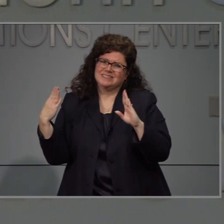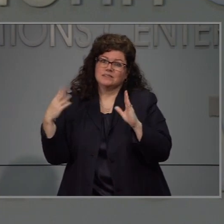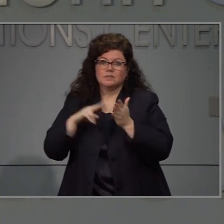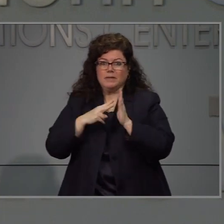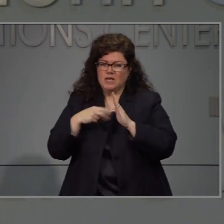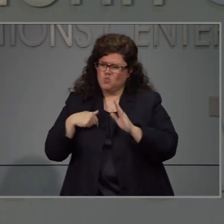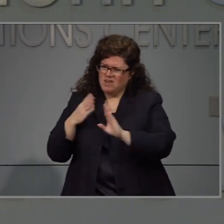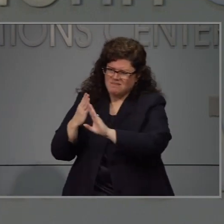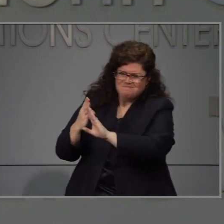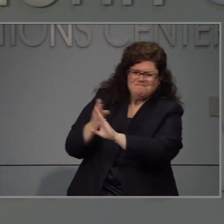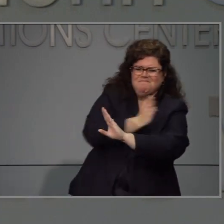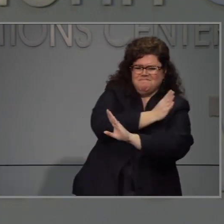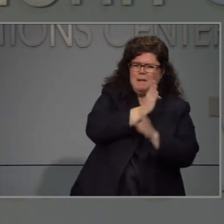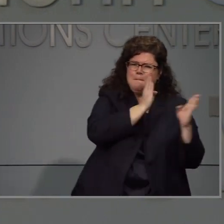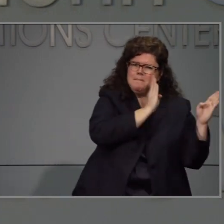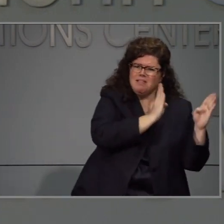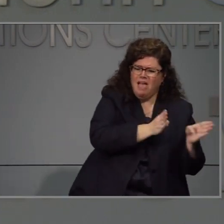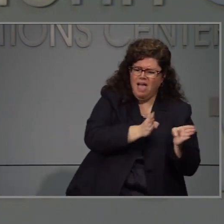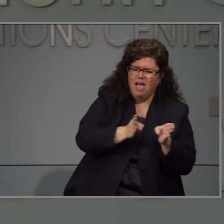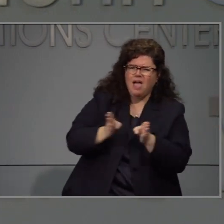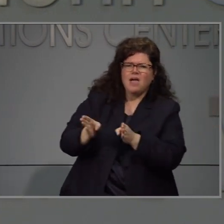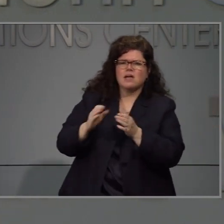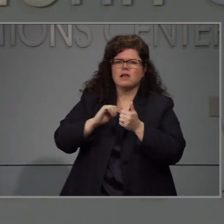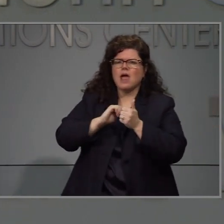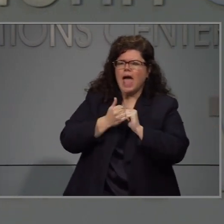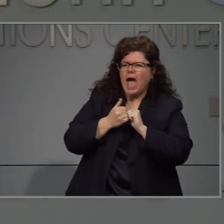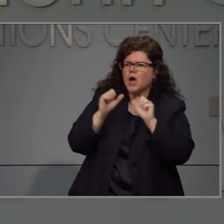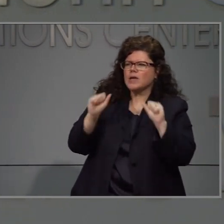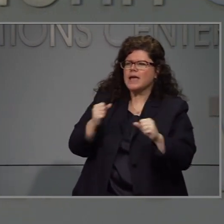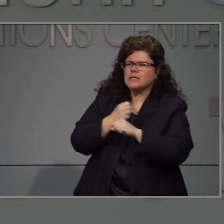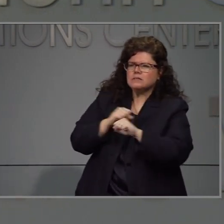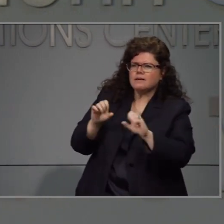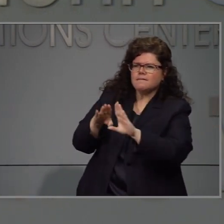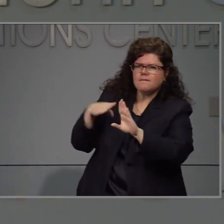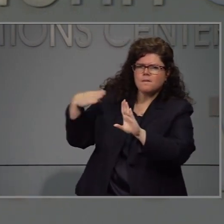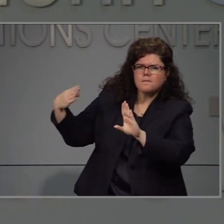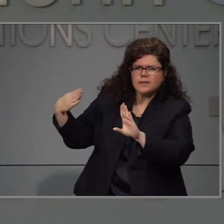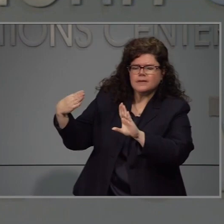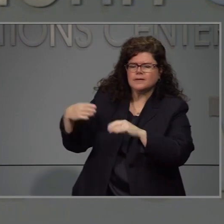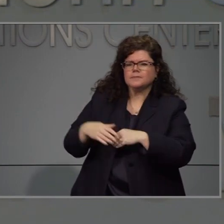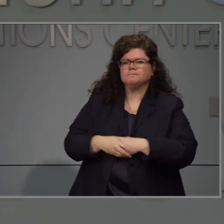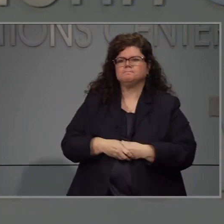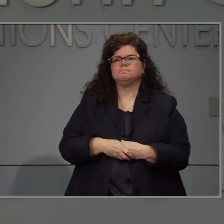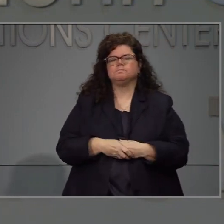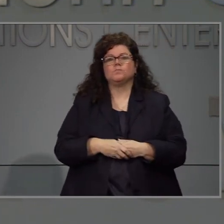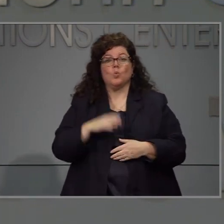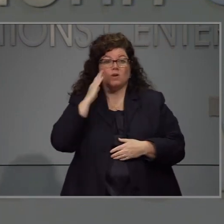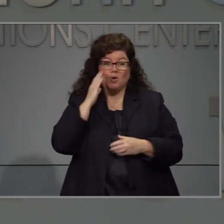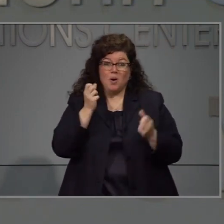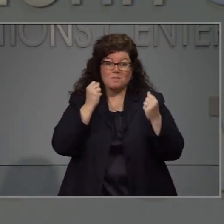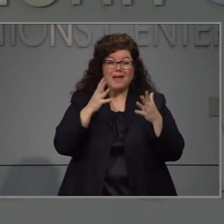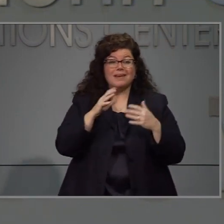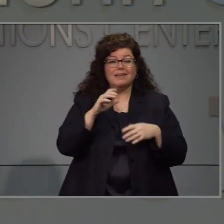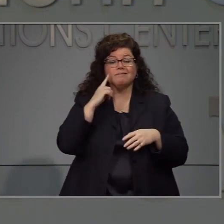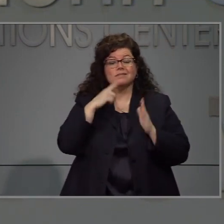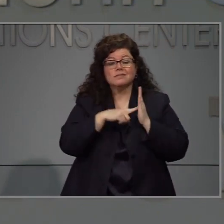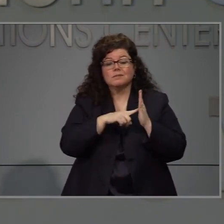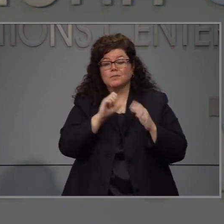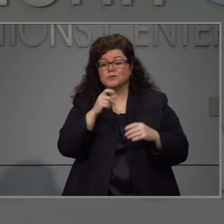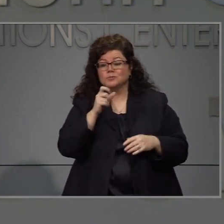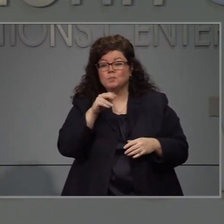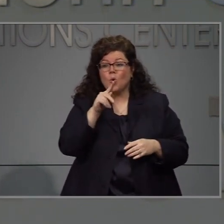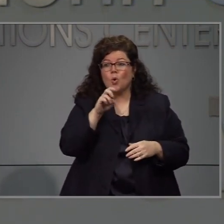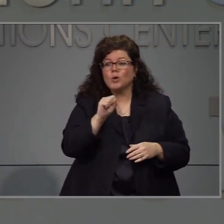Estamos haciendo bastantes planos para ver cómo lo vamos a realizar. Sabemos que. Muchos equipos deportivos